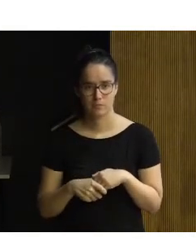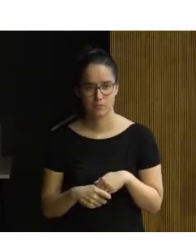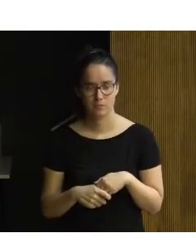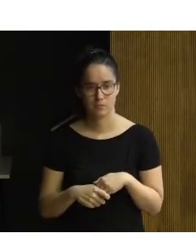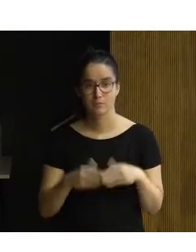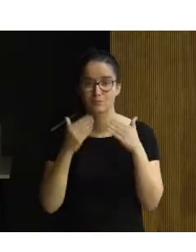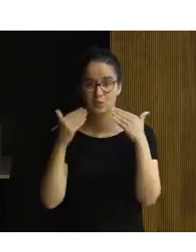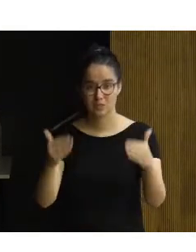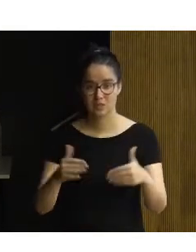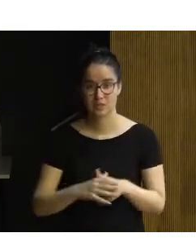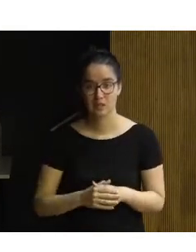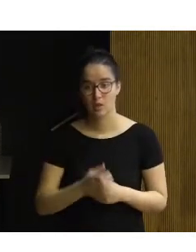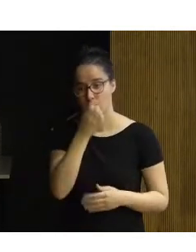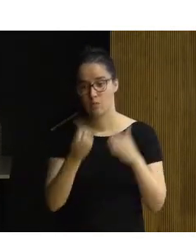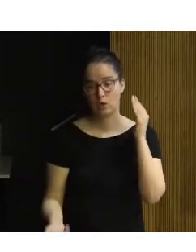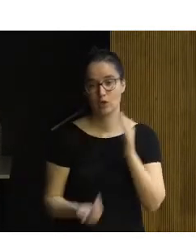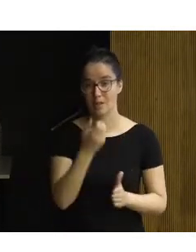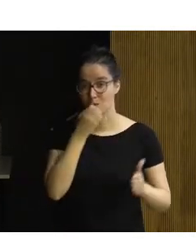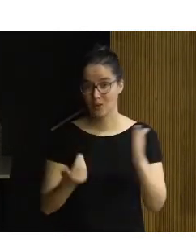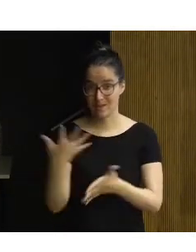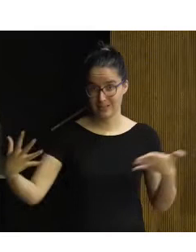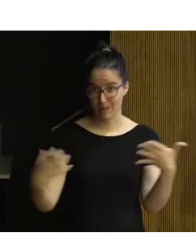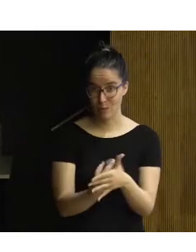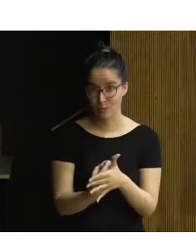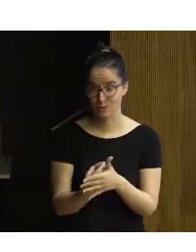Muchas gracias. Buenos días, buenos días a todos.